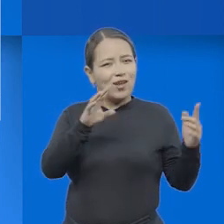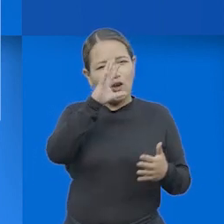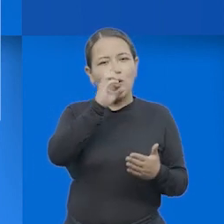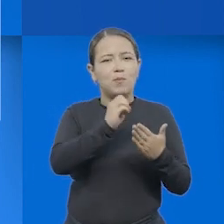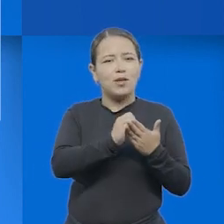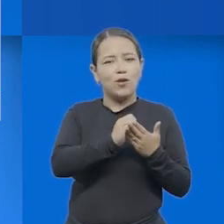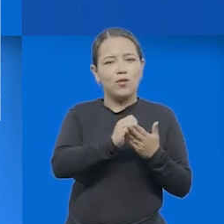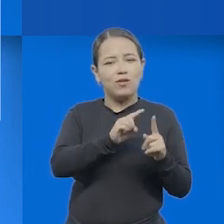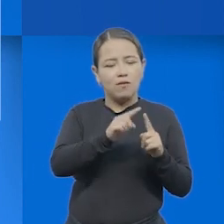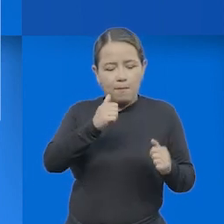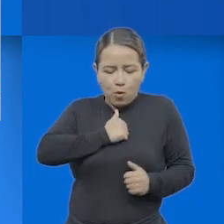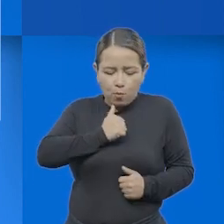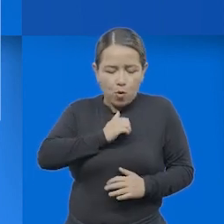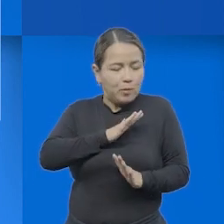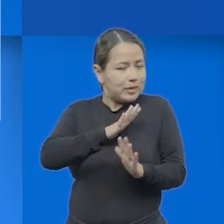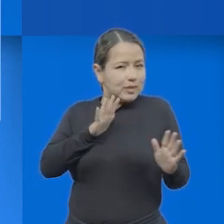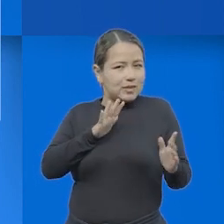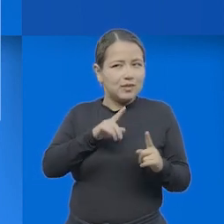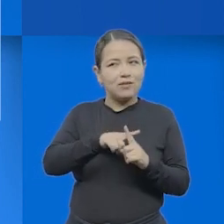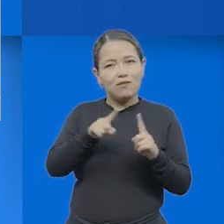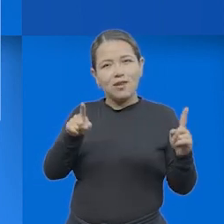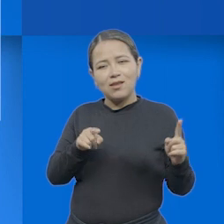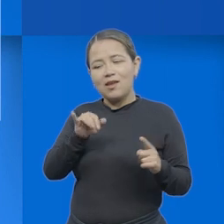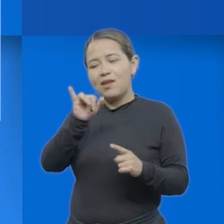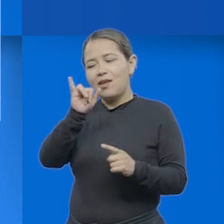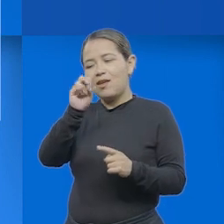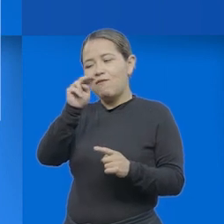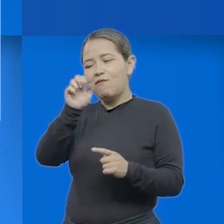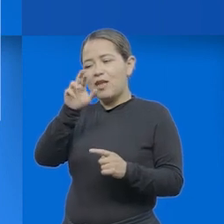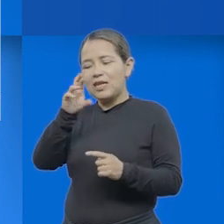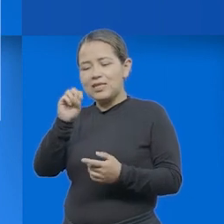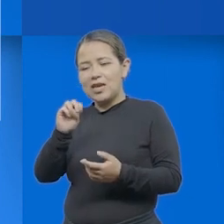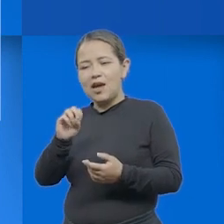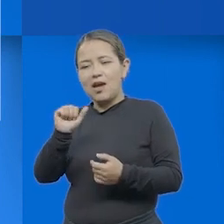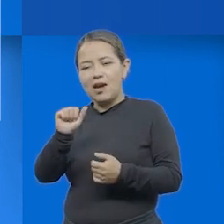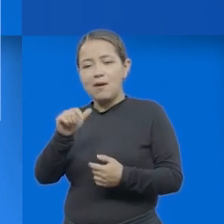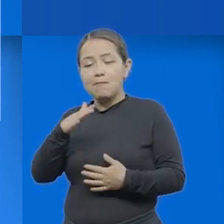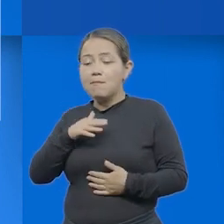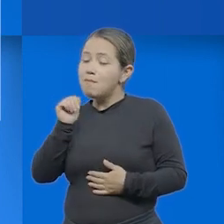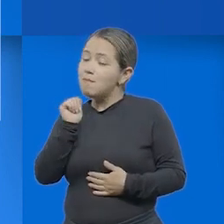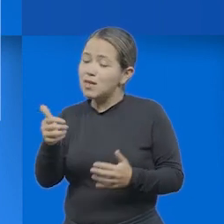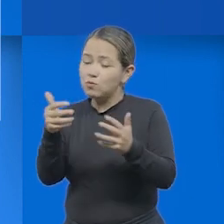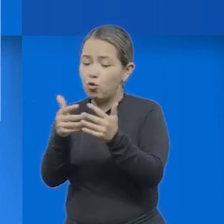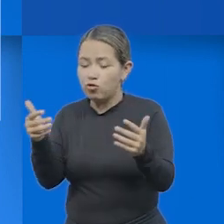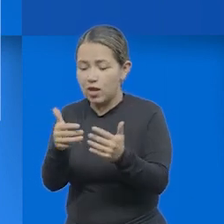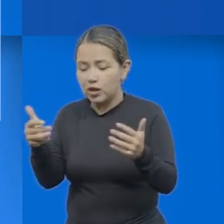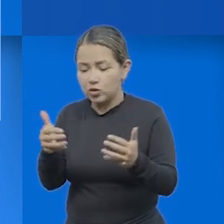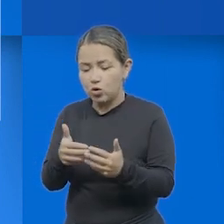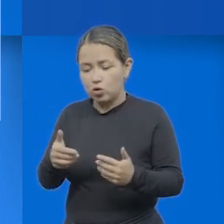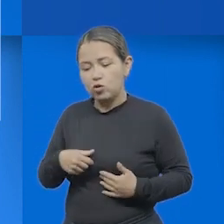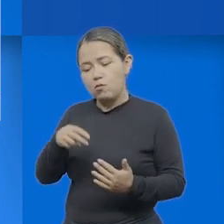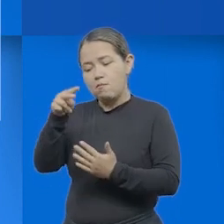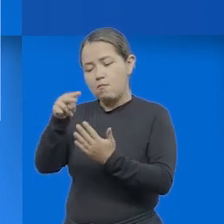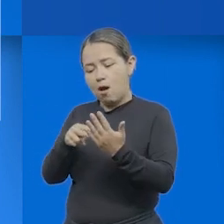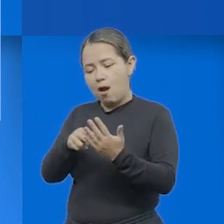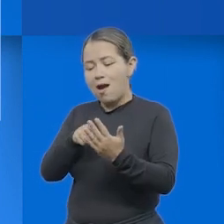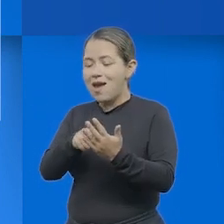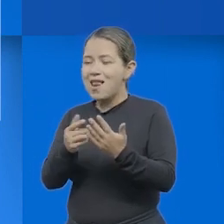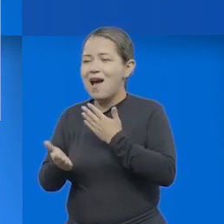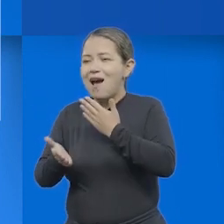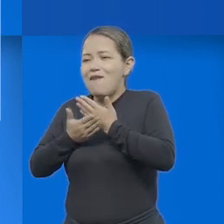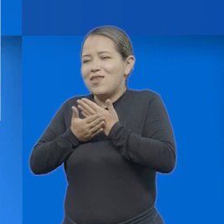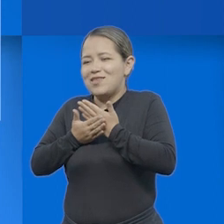ya va de un corte personal, mientras que las inferencias, el texto al que nos enfrentamos